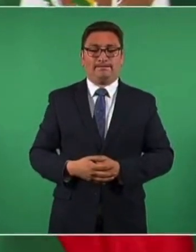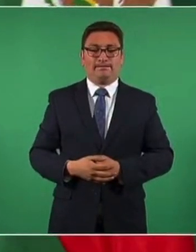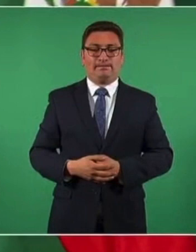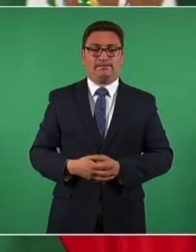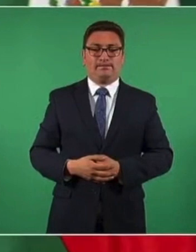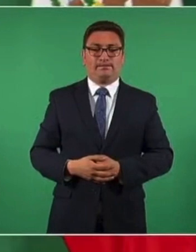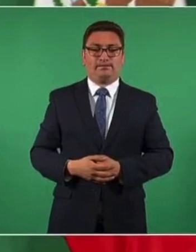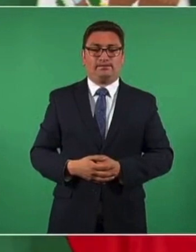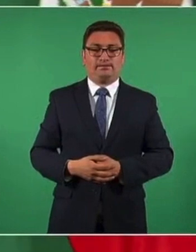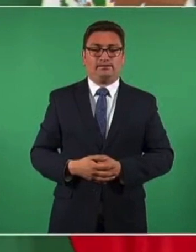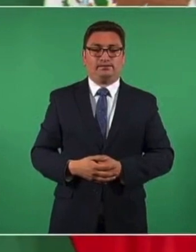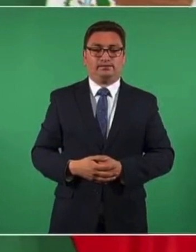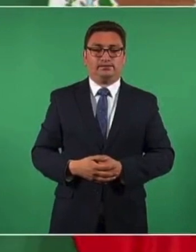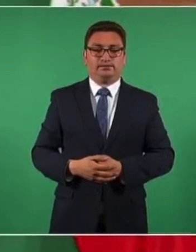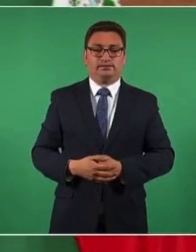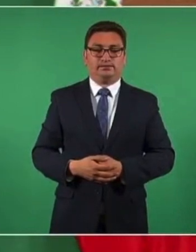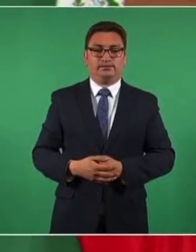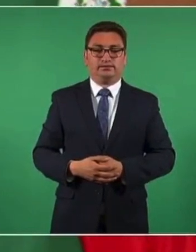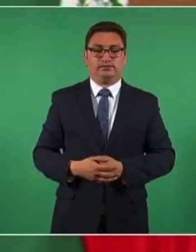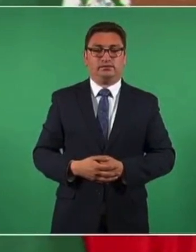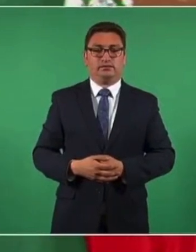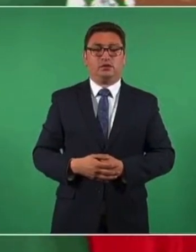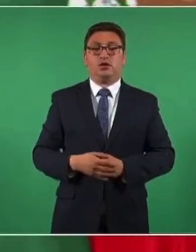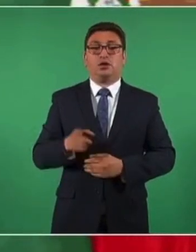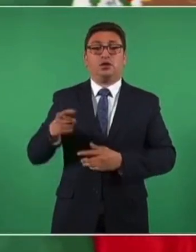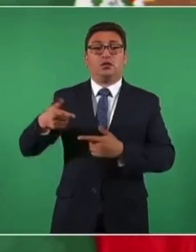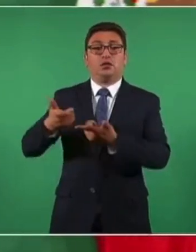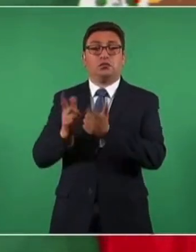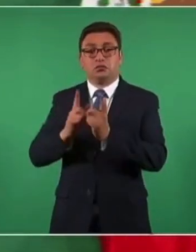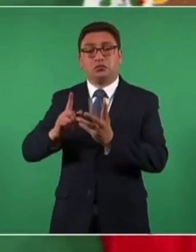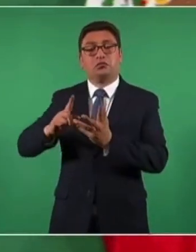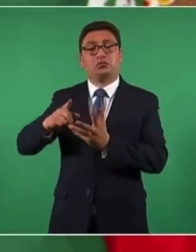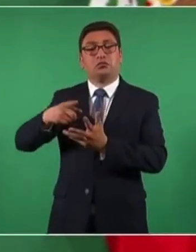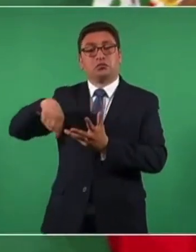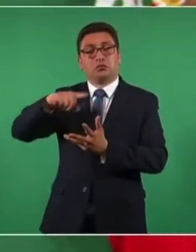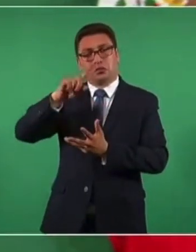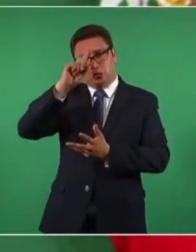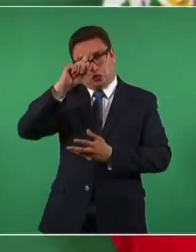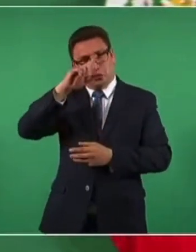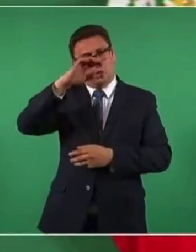que en opiniones con asesorías,